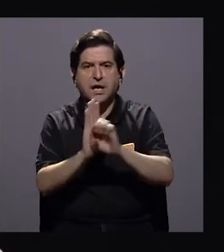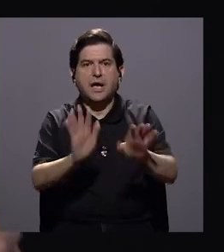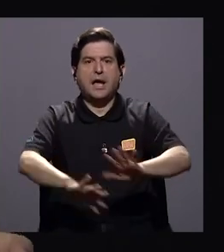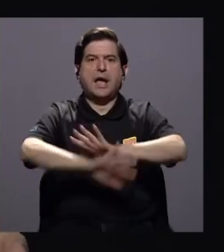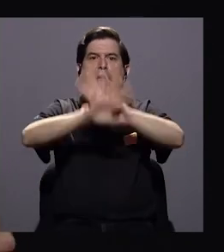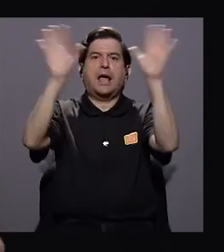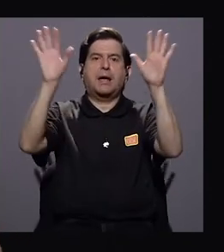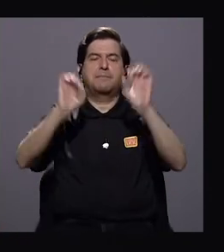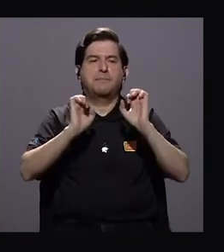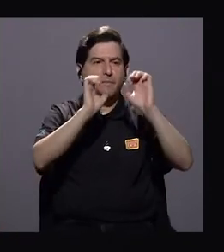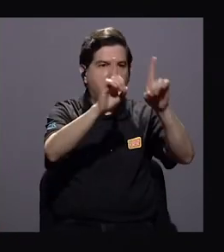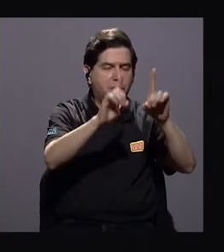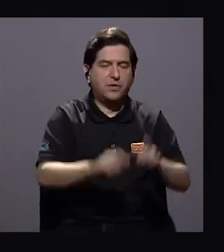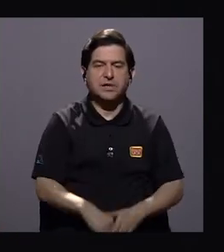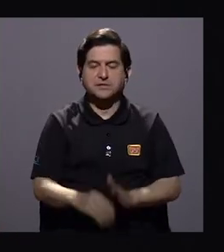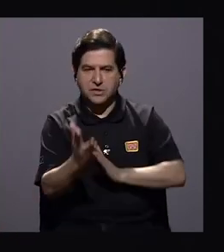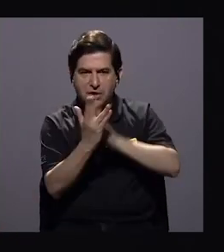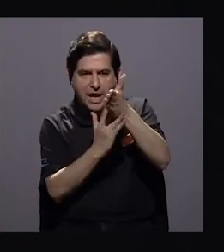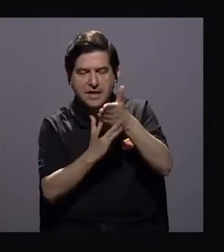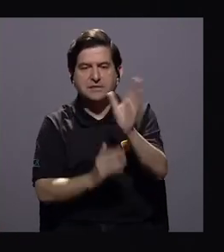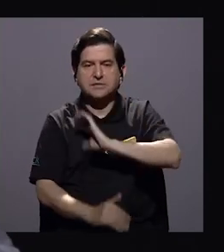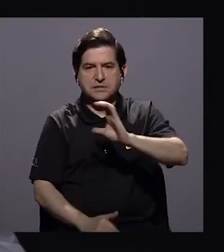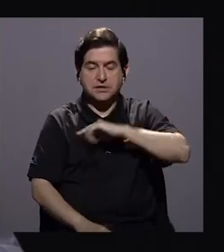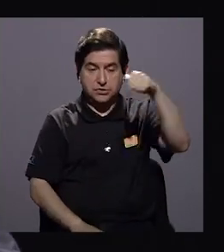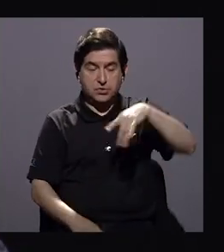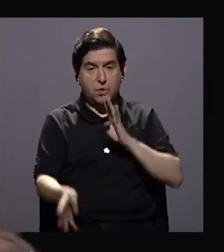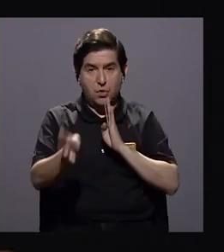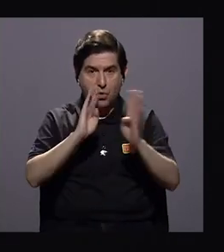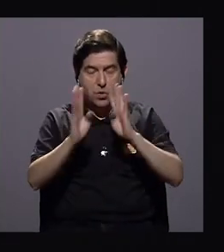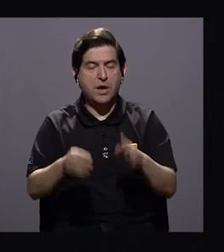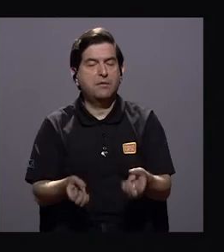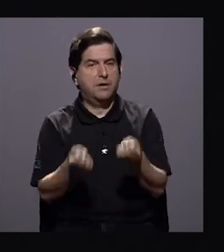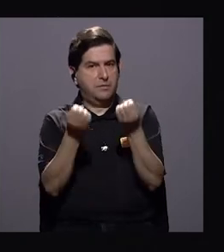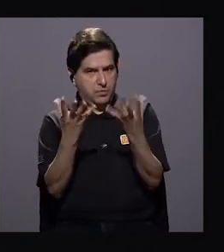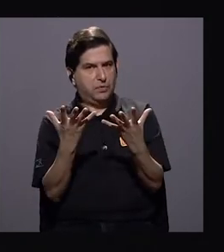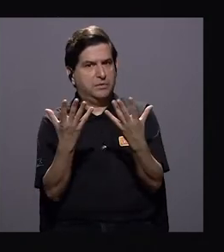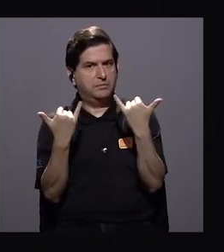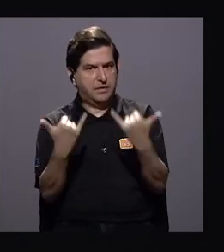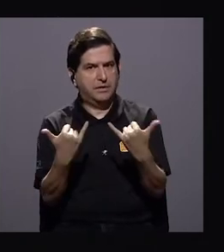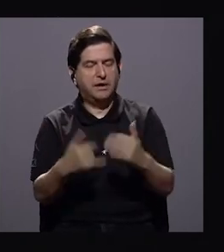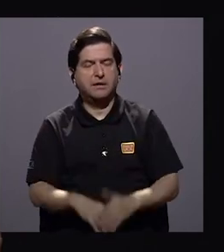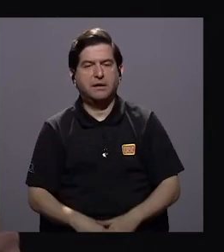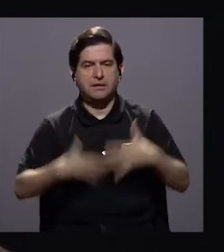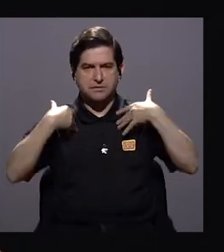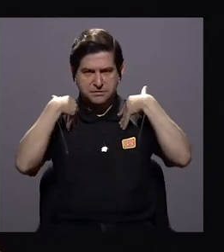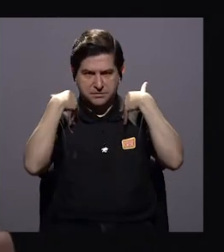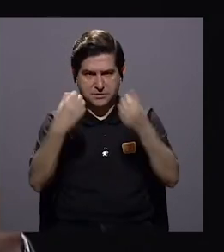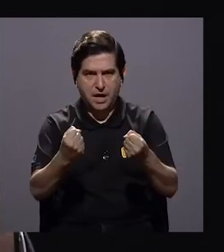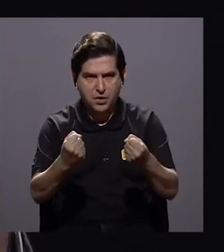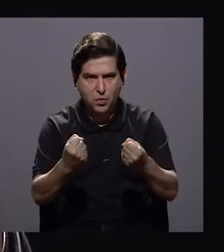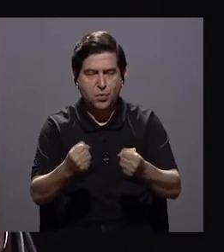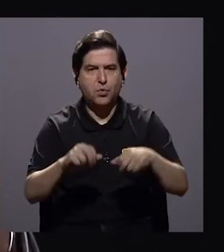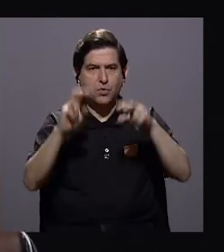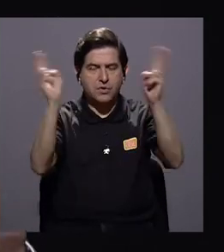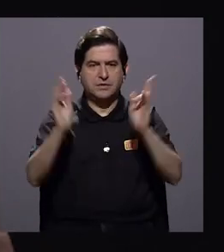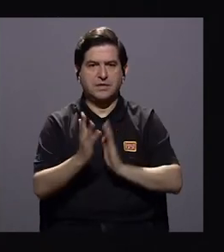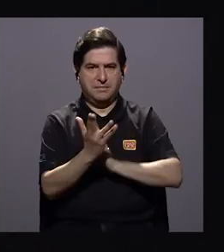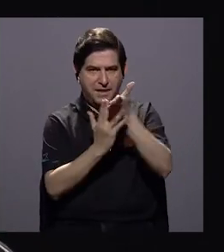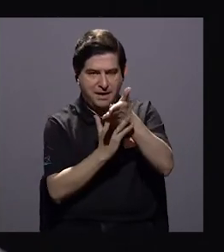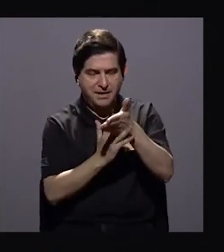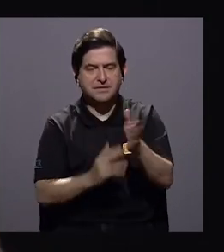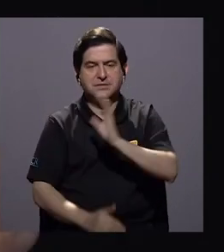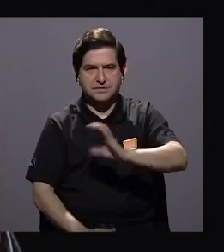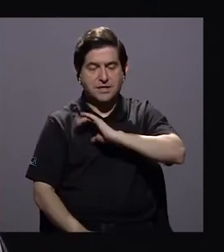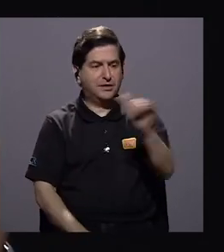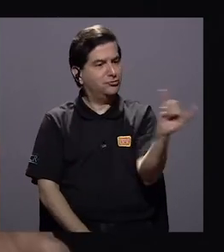en claros ejemplos como educación, acceso y calidad. Esto lo hemos hablado hoy tremendamente. La salud en temas de